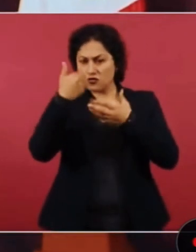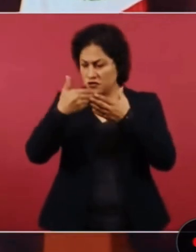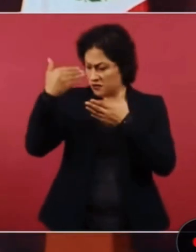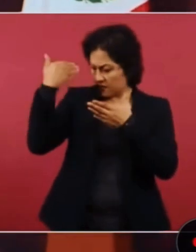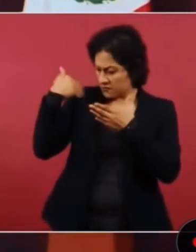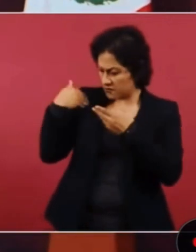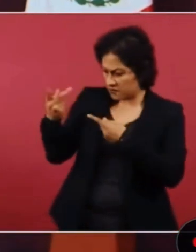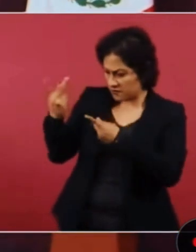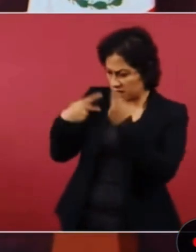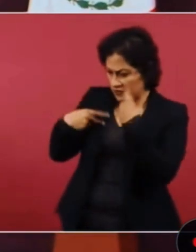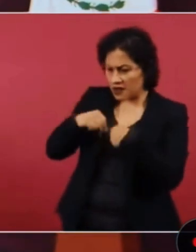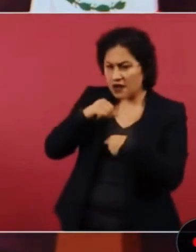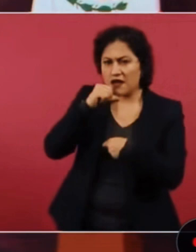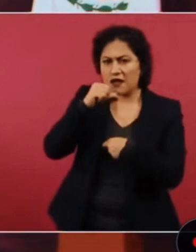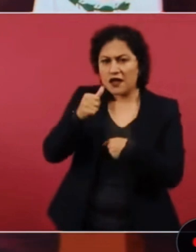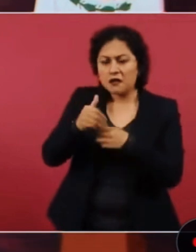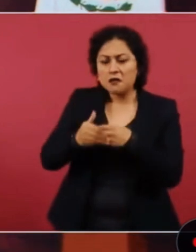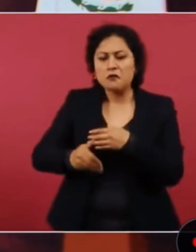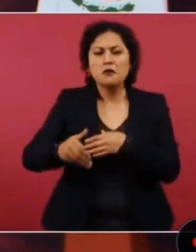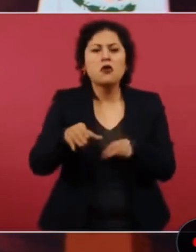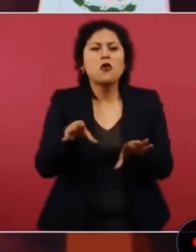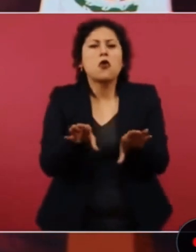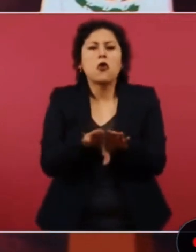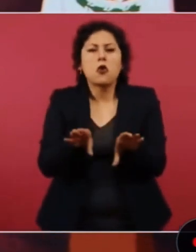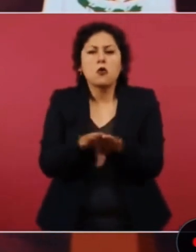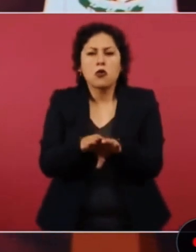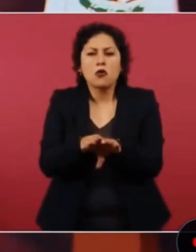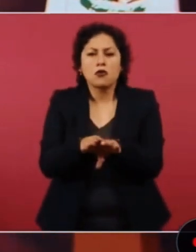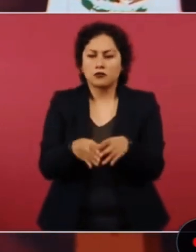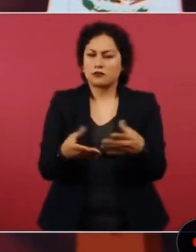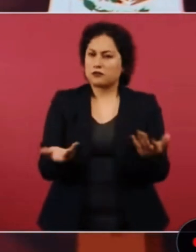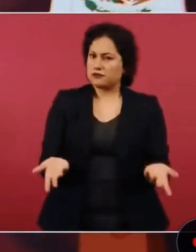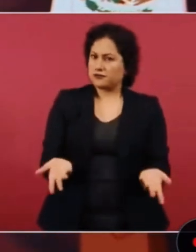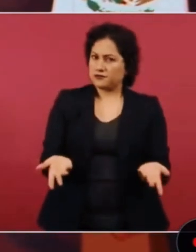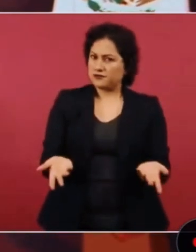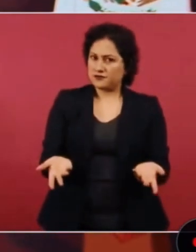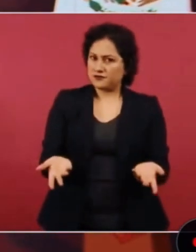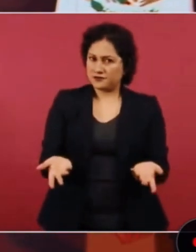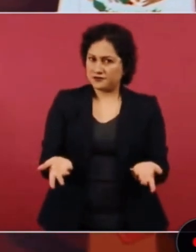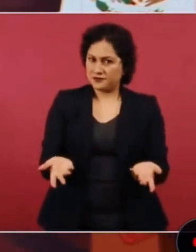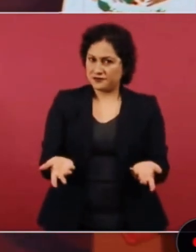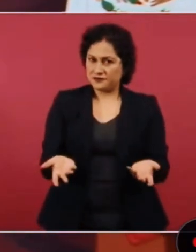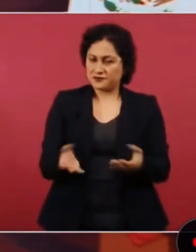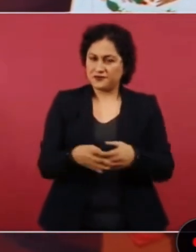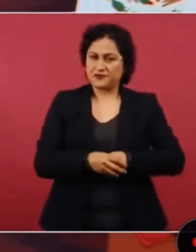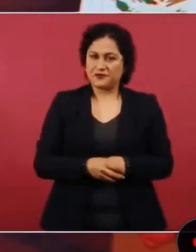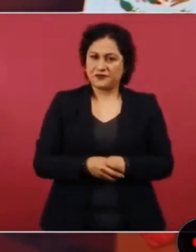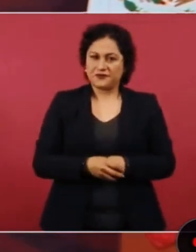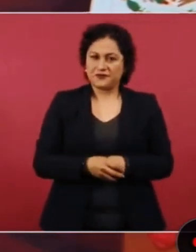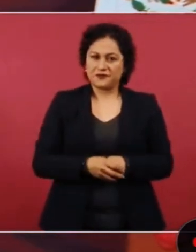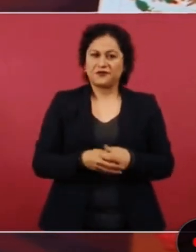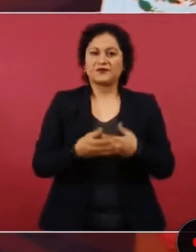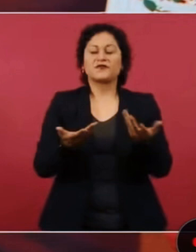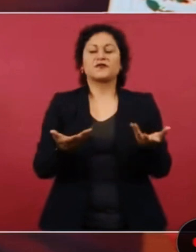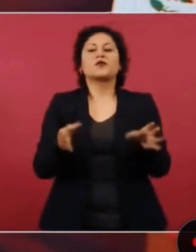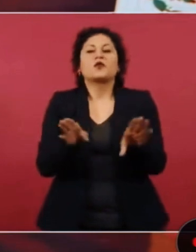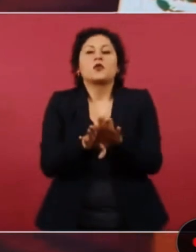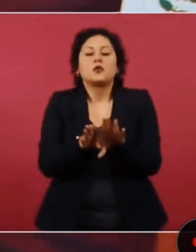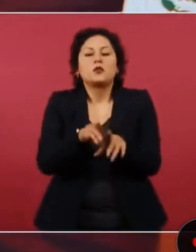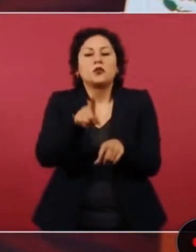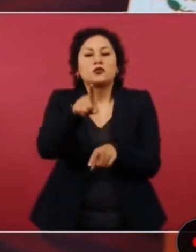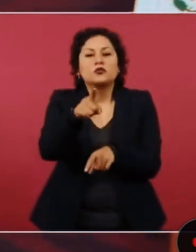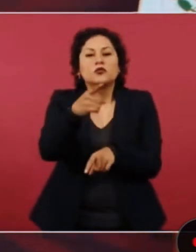No vayas a decir de que al padre de nuestra patria lo excomulgaron.